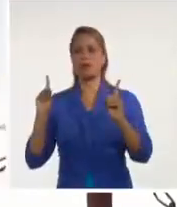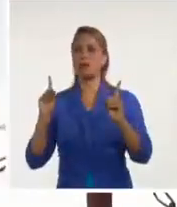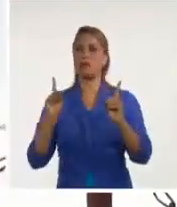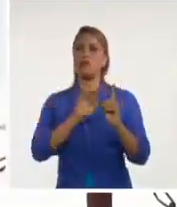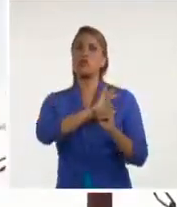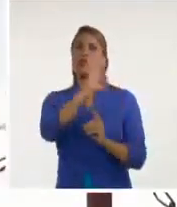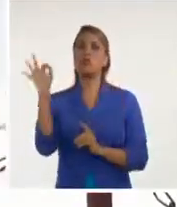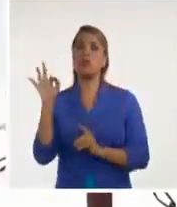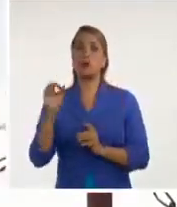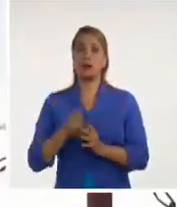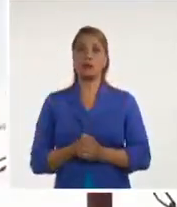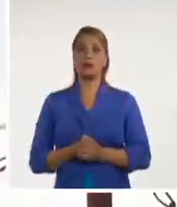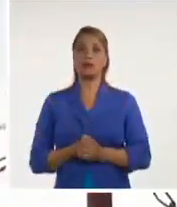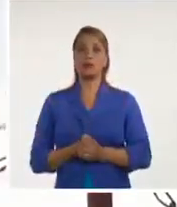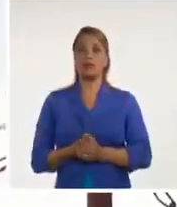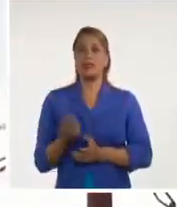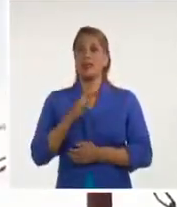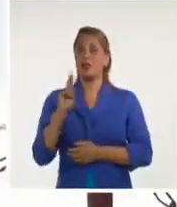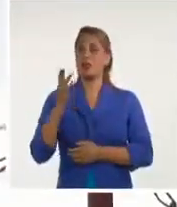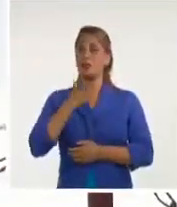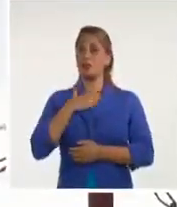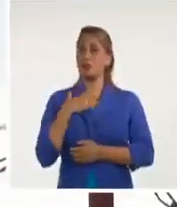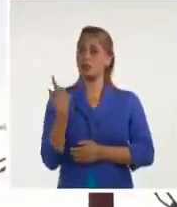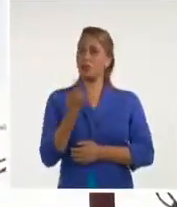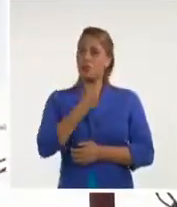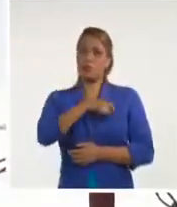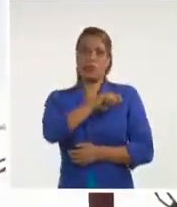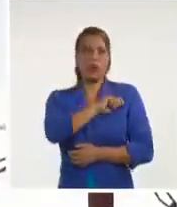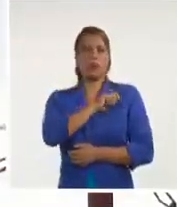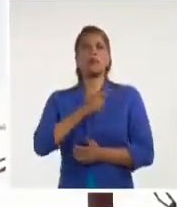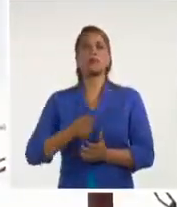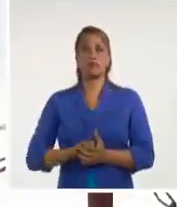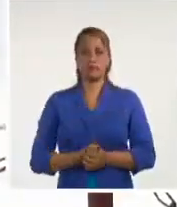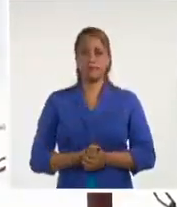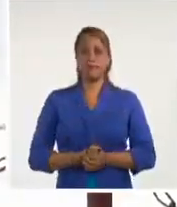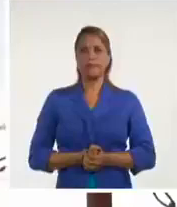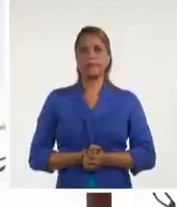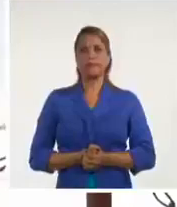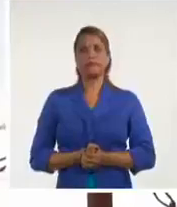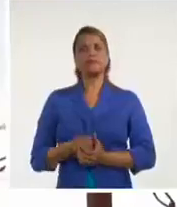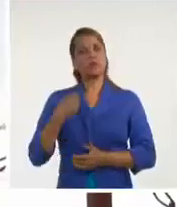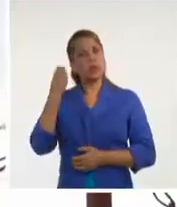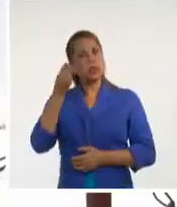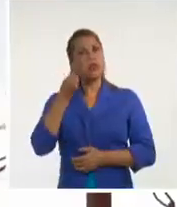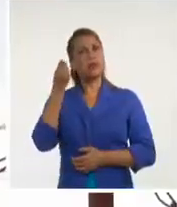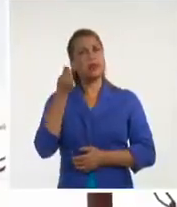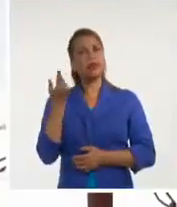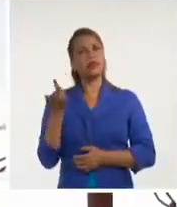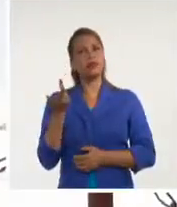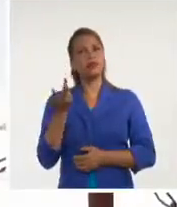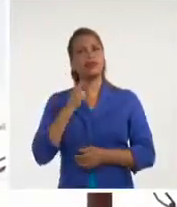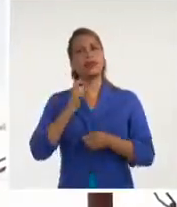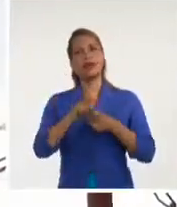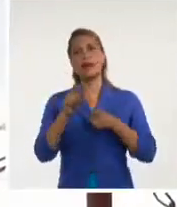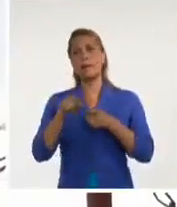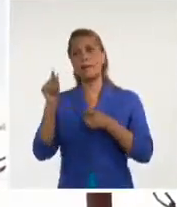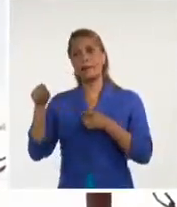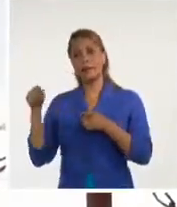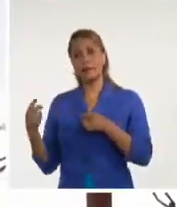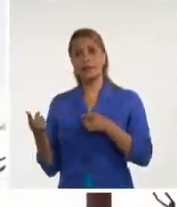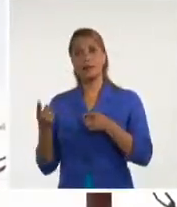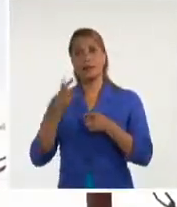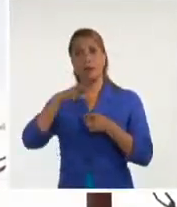lo que ha esta revolución para nuestro pueblo. Y yo creo que el campesinado cubano,